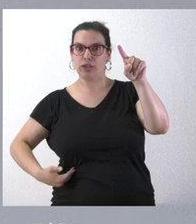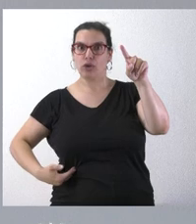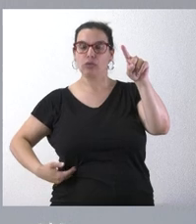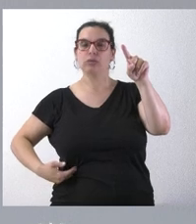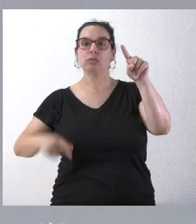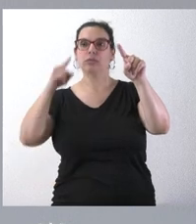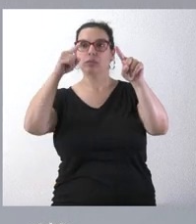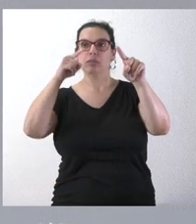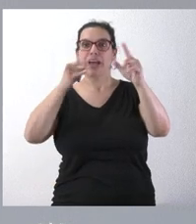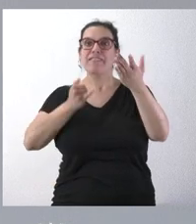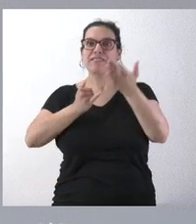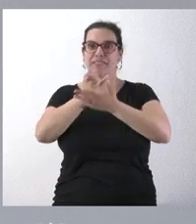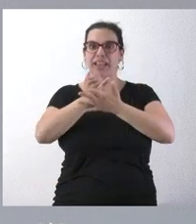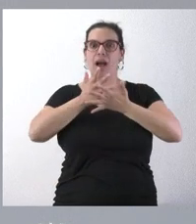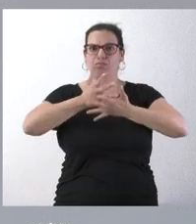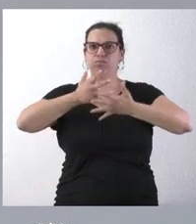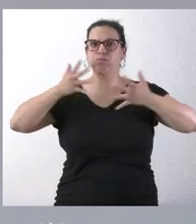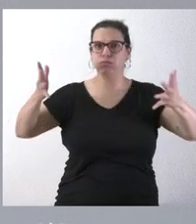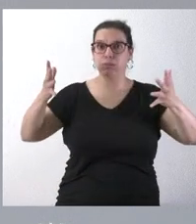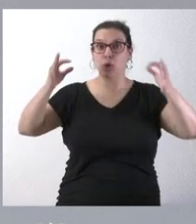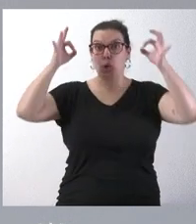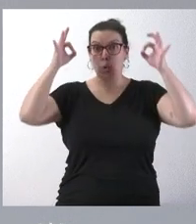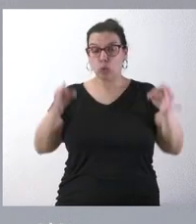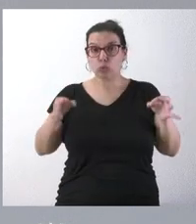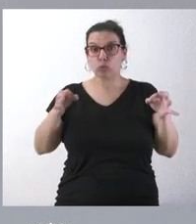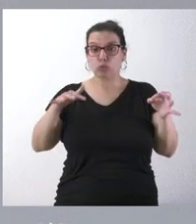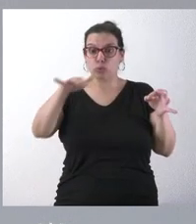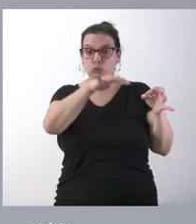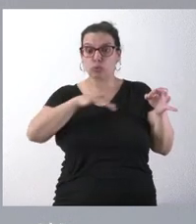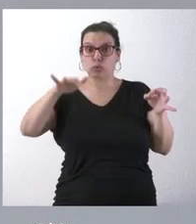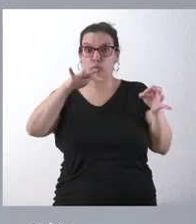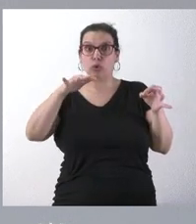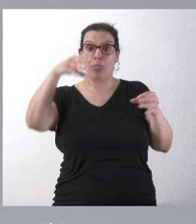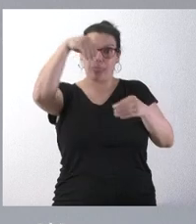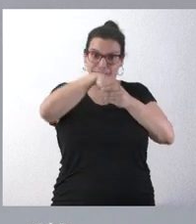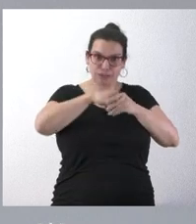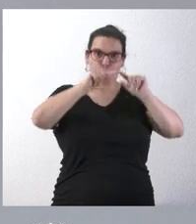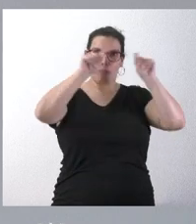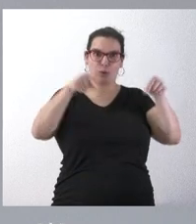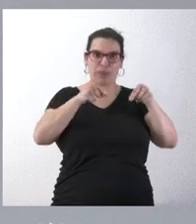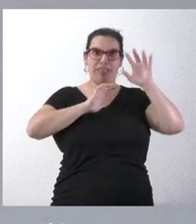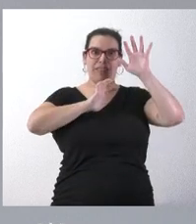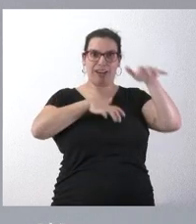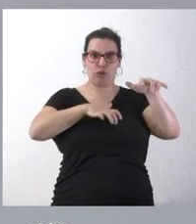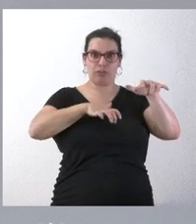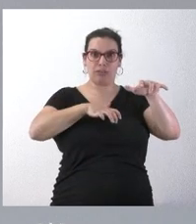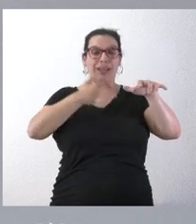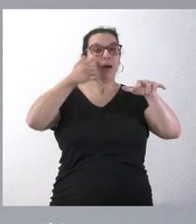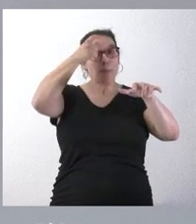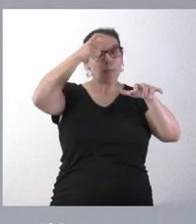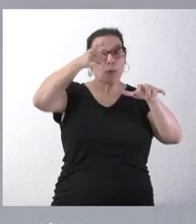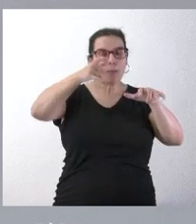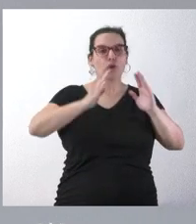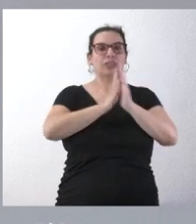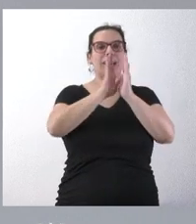importante finca ubicada en la provincia de León, en el término municipal de San